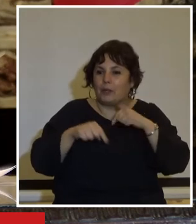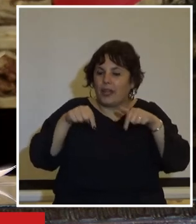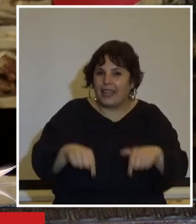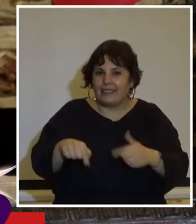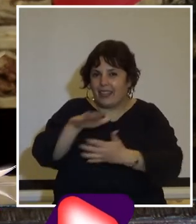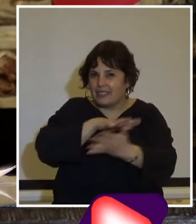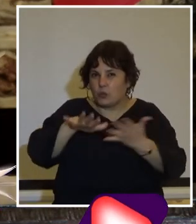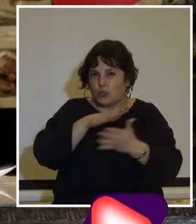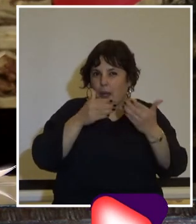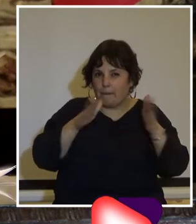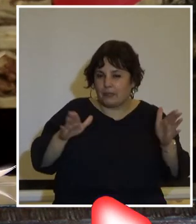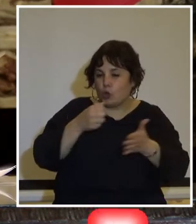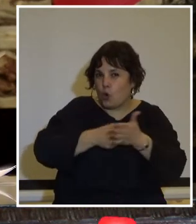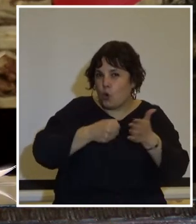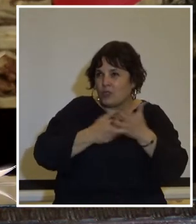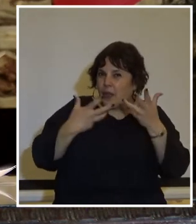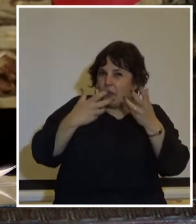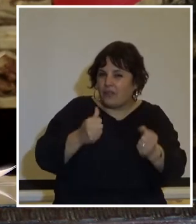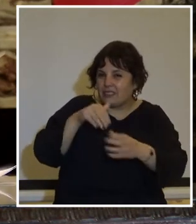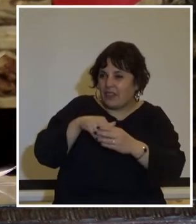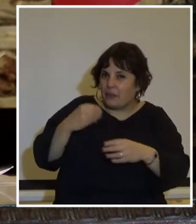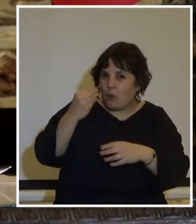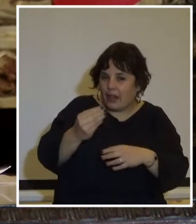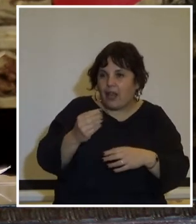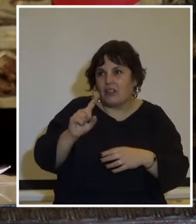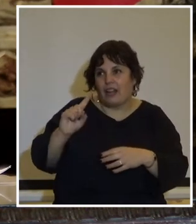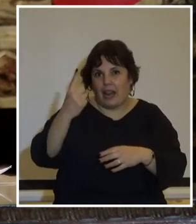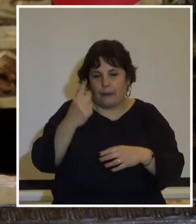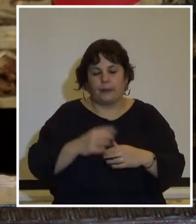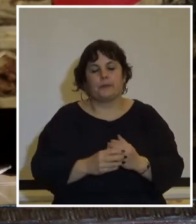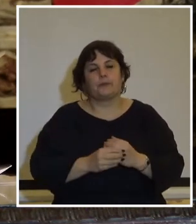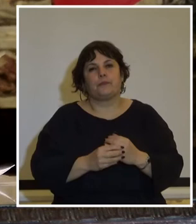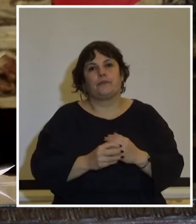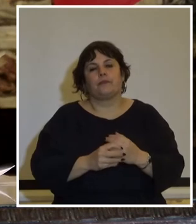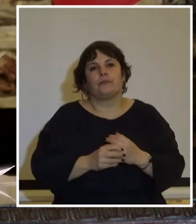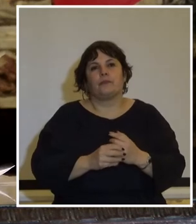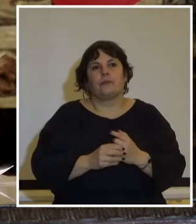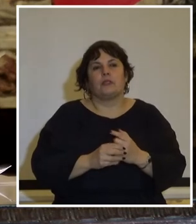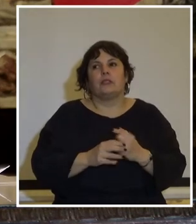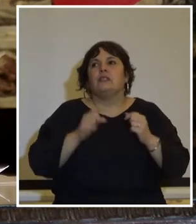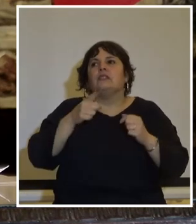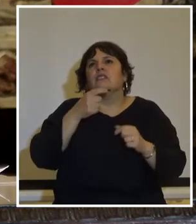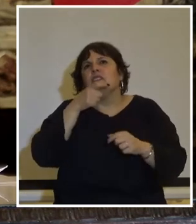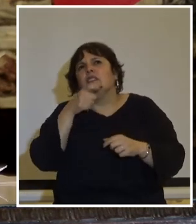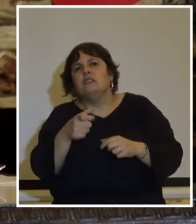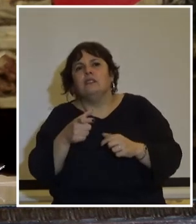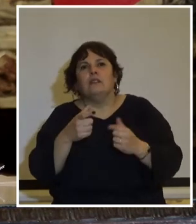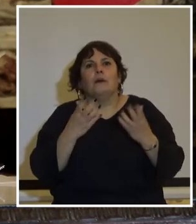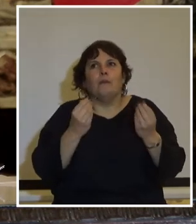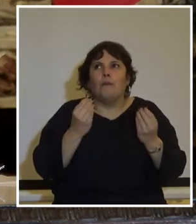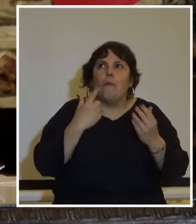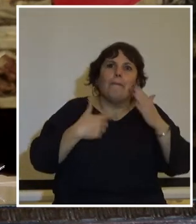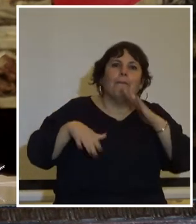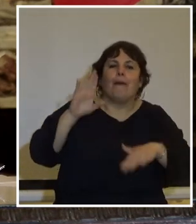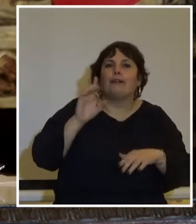hecho que dio comienza a la lucha en defensa de la democracia fue clave su significado fue mucho más